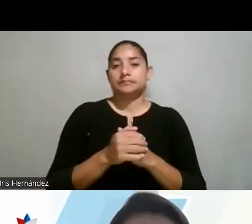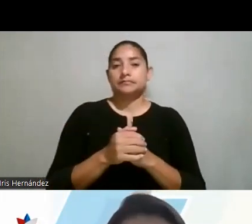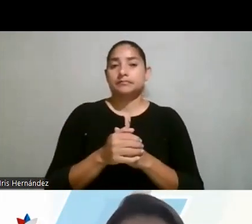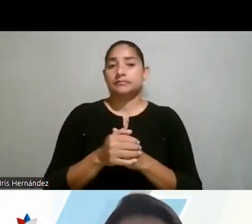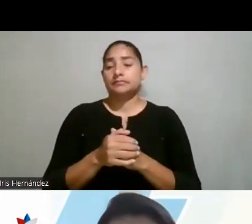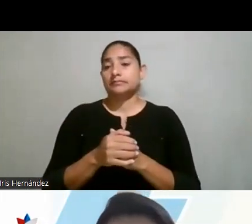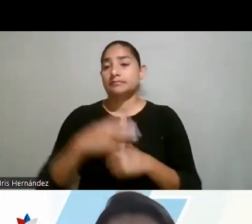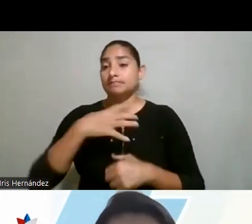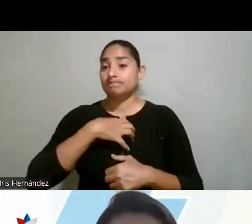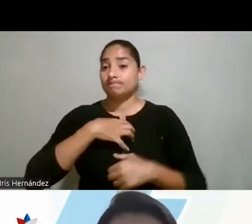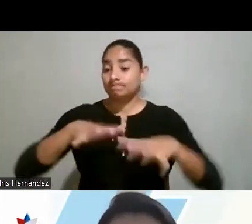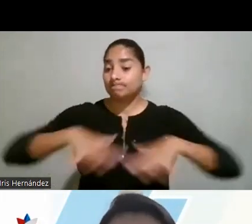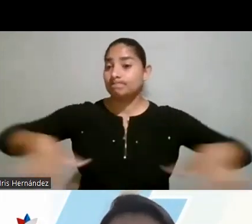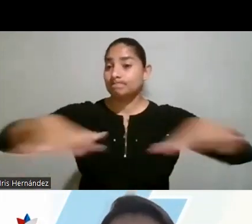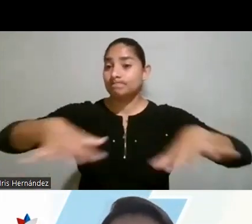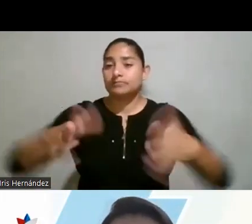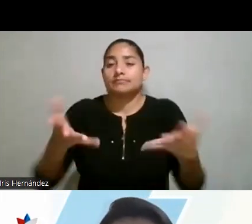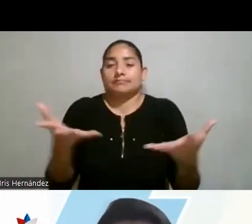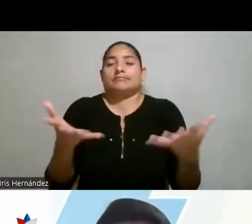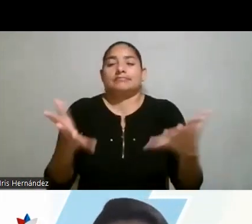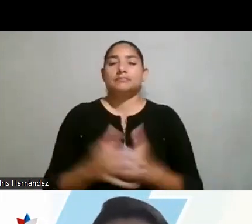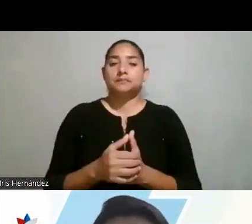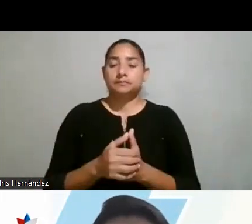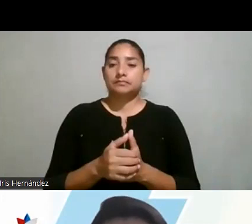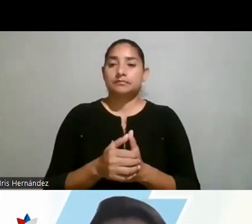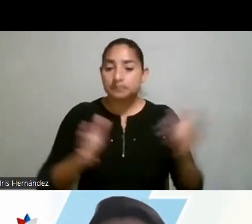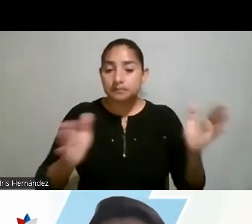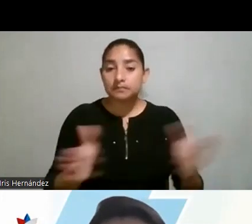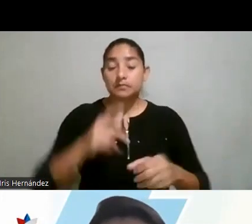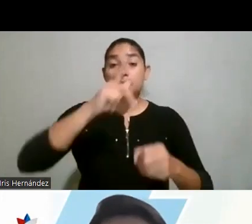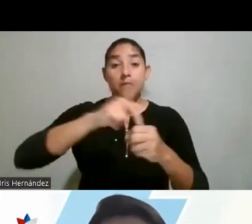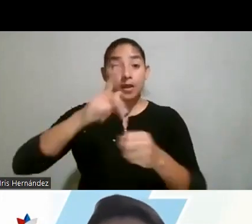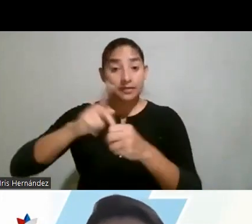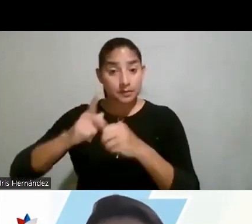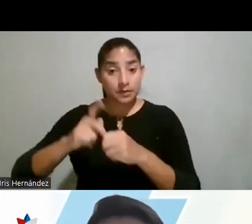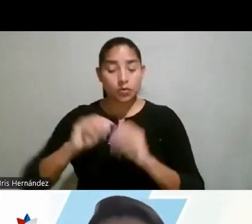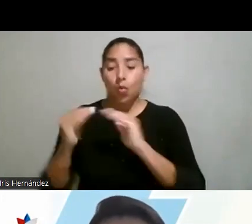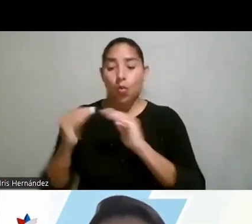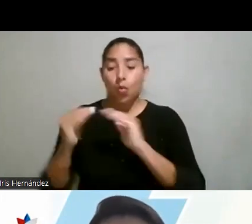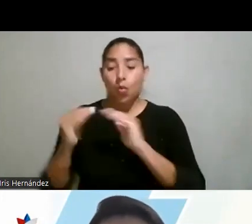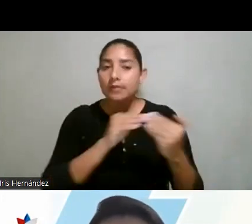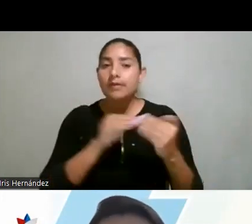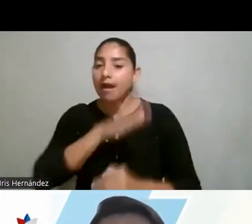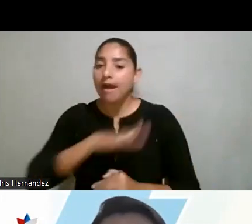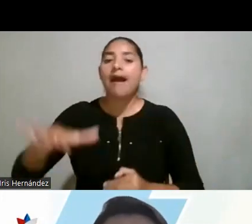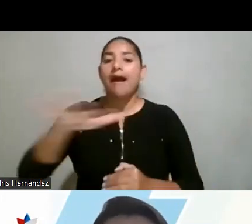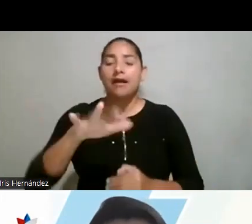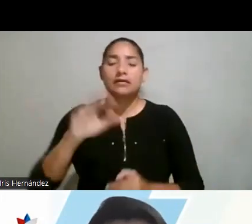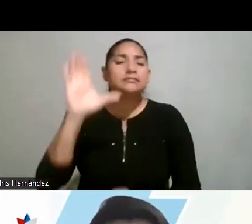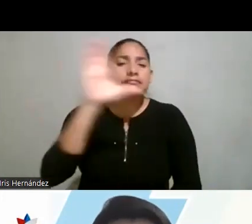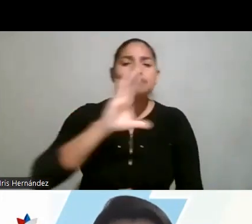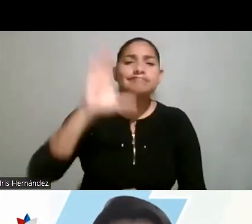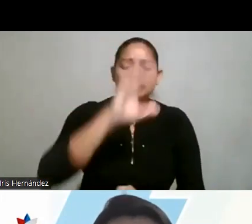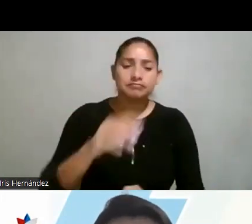apropiación, aquí hablamos de promover la participación de las comunidades en búsquedas